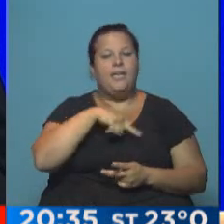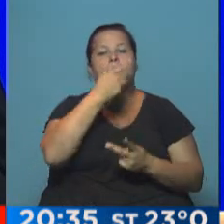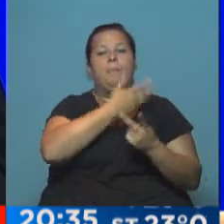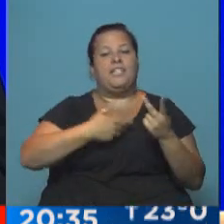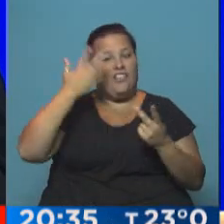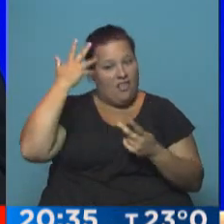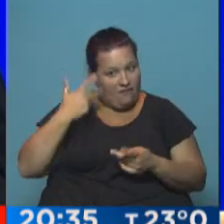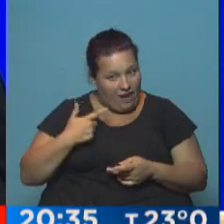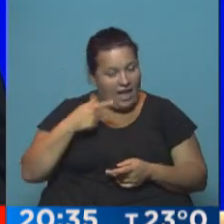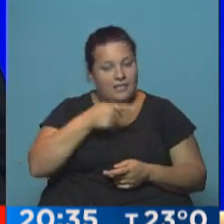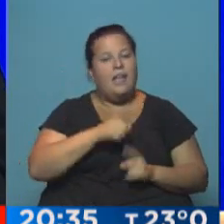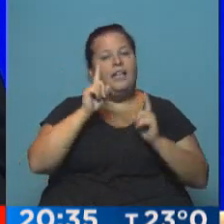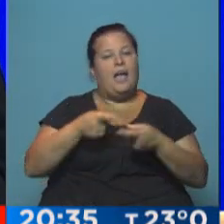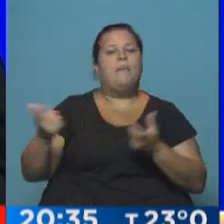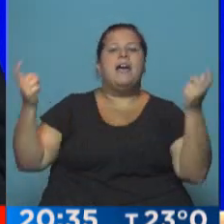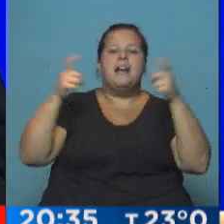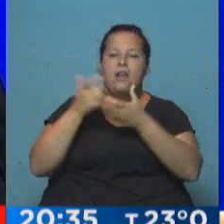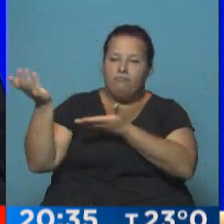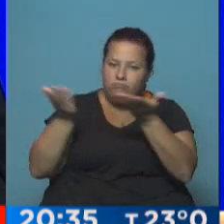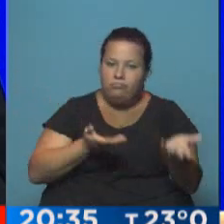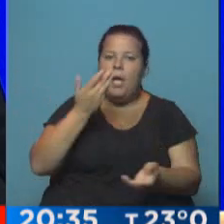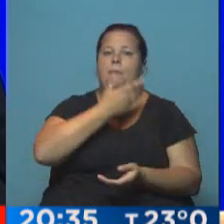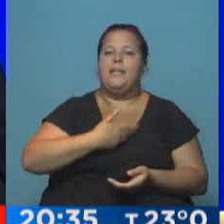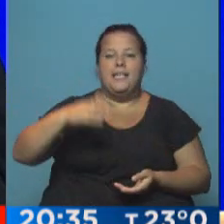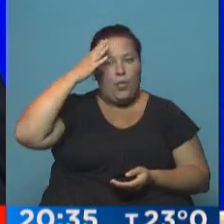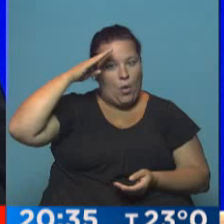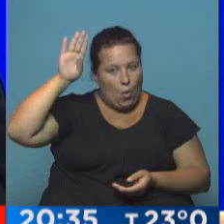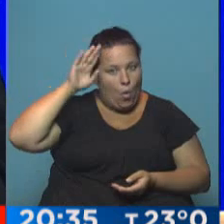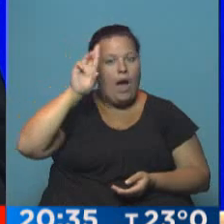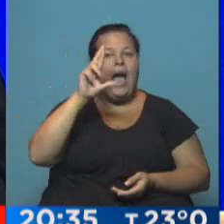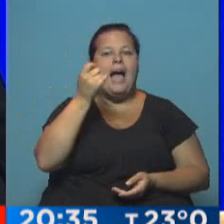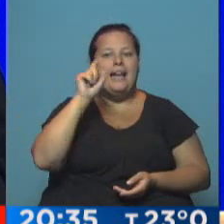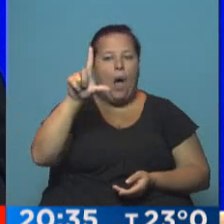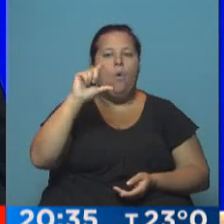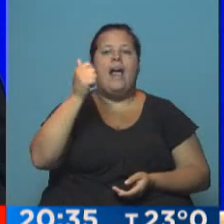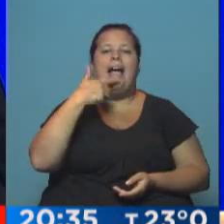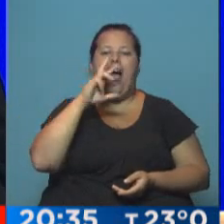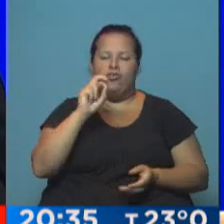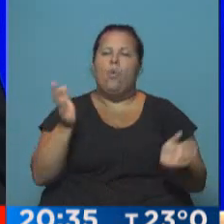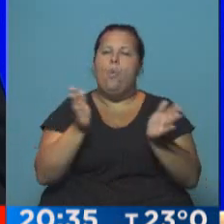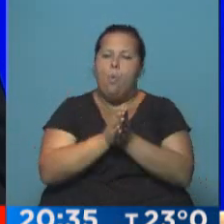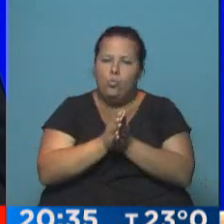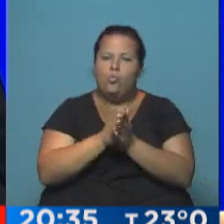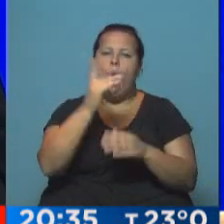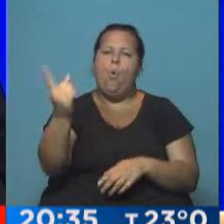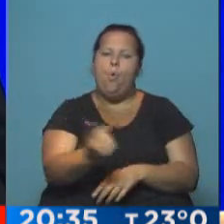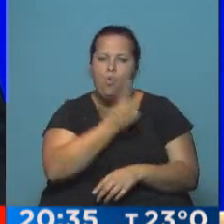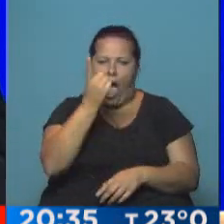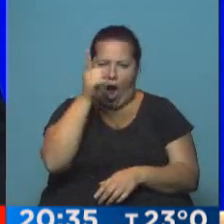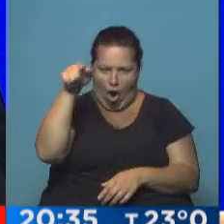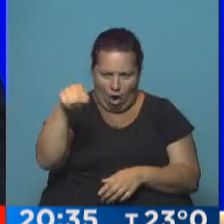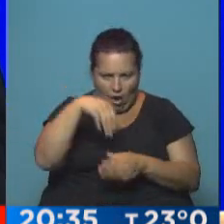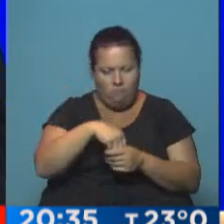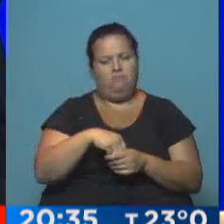de Francia, François Hollande, recibió al presidente de Cuba, Raúl Castro. Estuvieron juntos una hora allí,